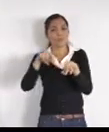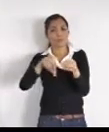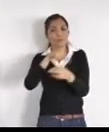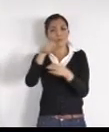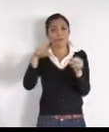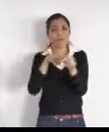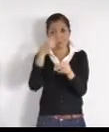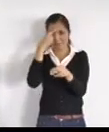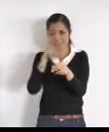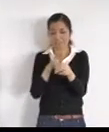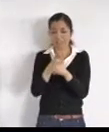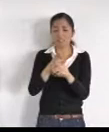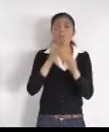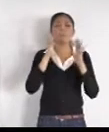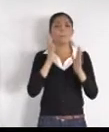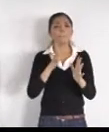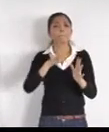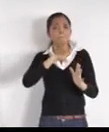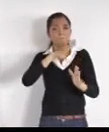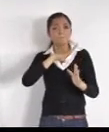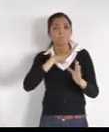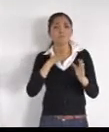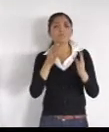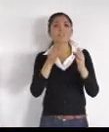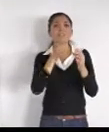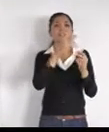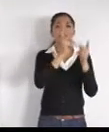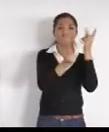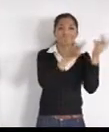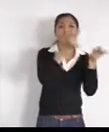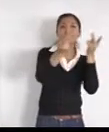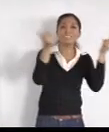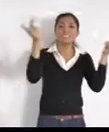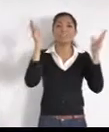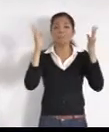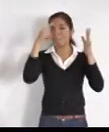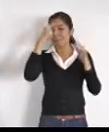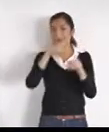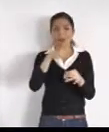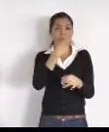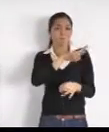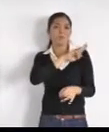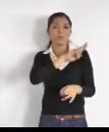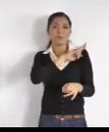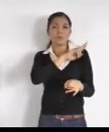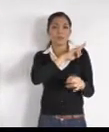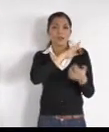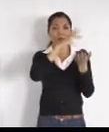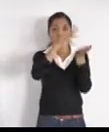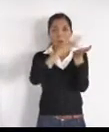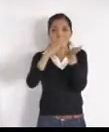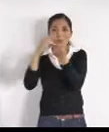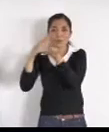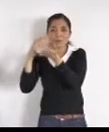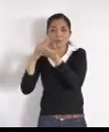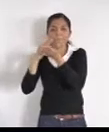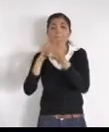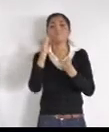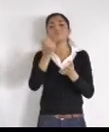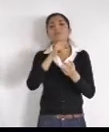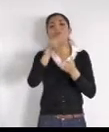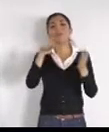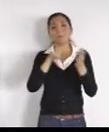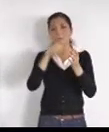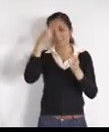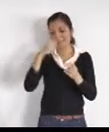para el tren de higiene, pero además que sea la punta de la alza de una solución integral del tema del transporte público. Me dice